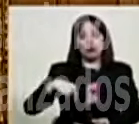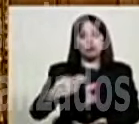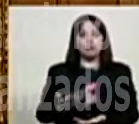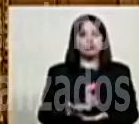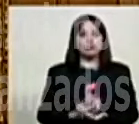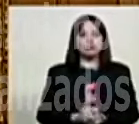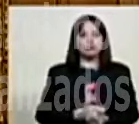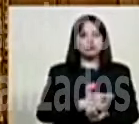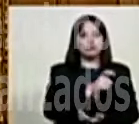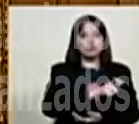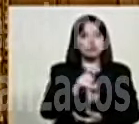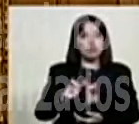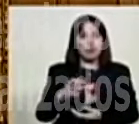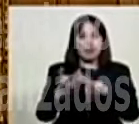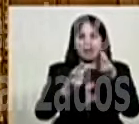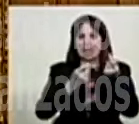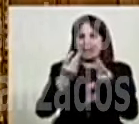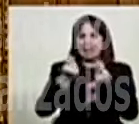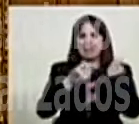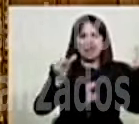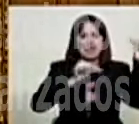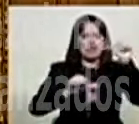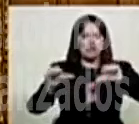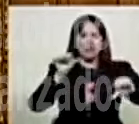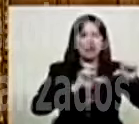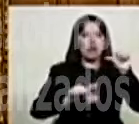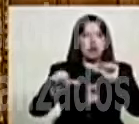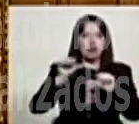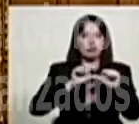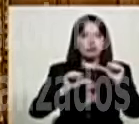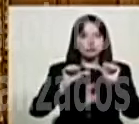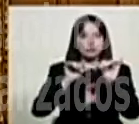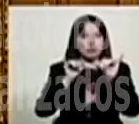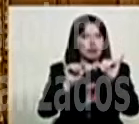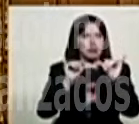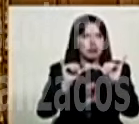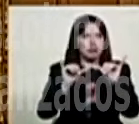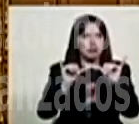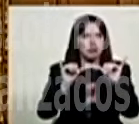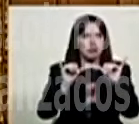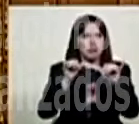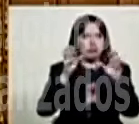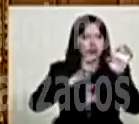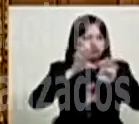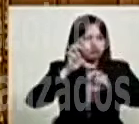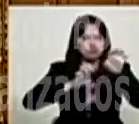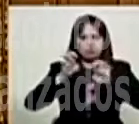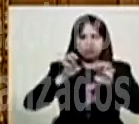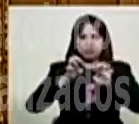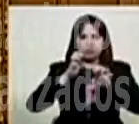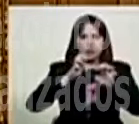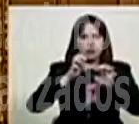La composición química de este dron, bueno ya ha sido analizada,